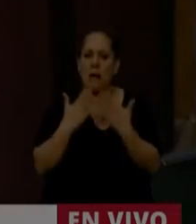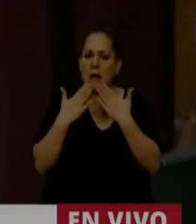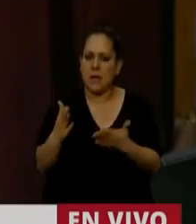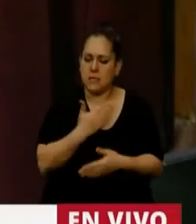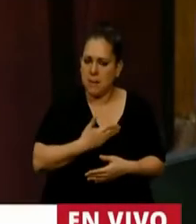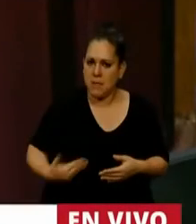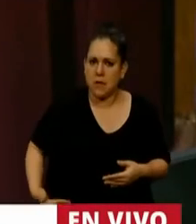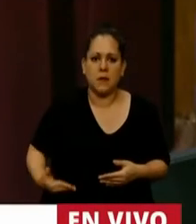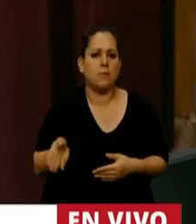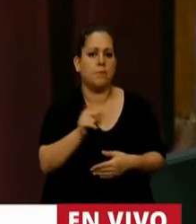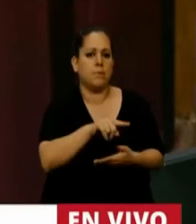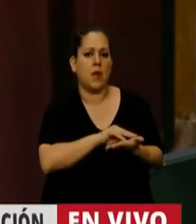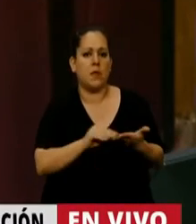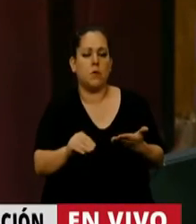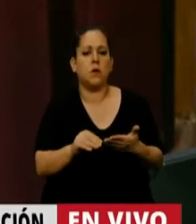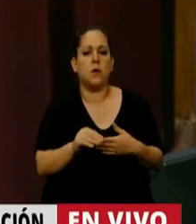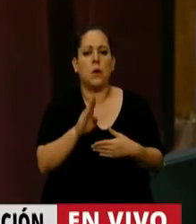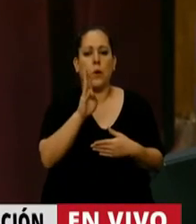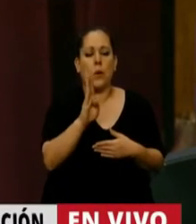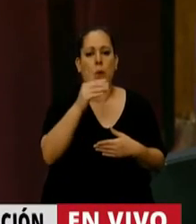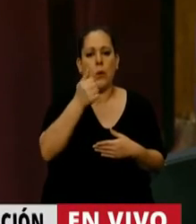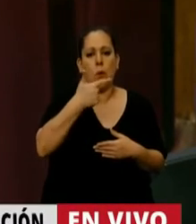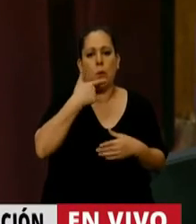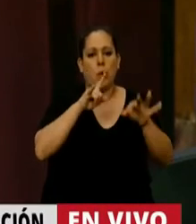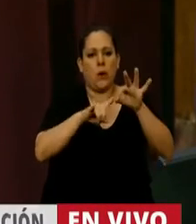...en el uso de la palabra el diputado Juan Benedicto Vázquez.